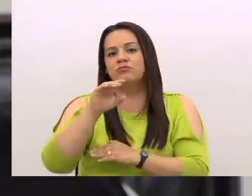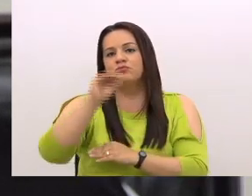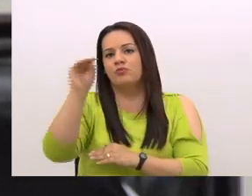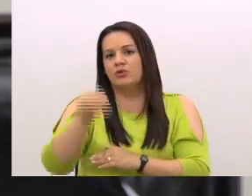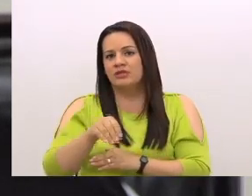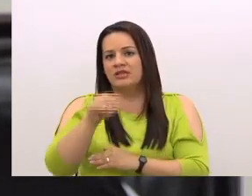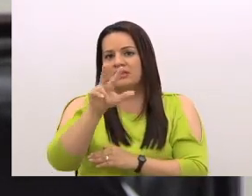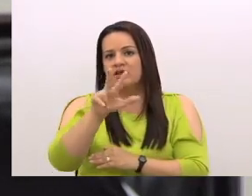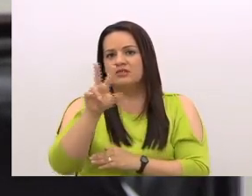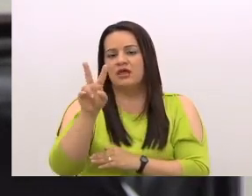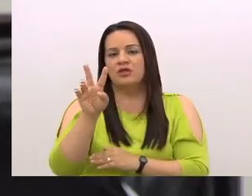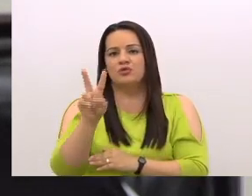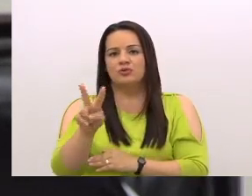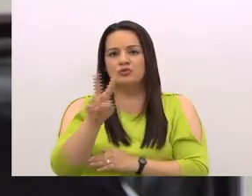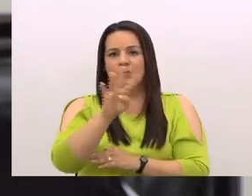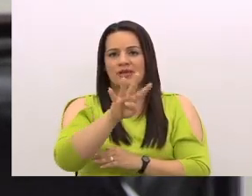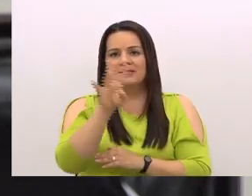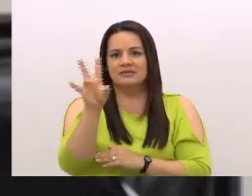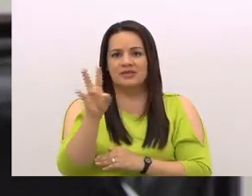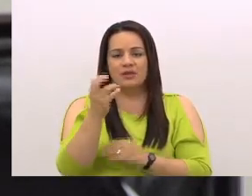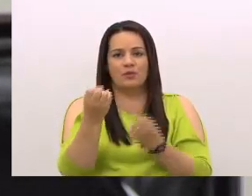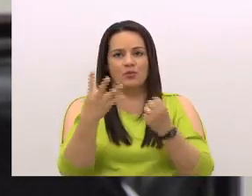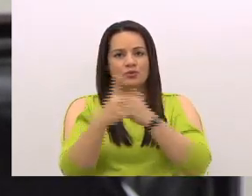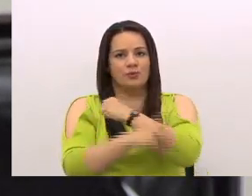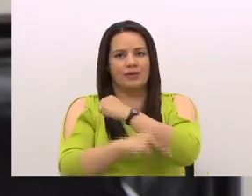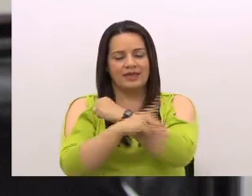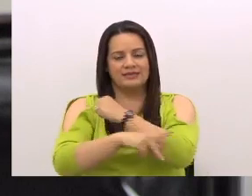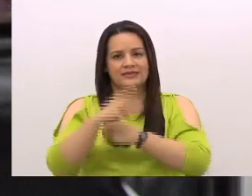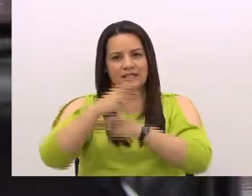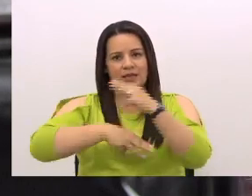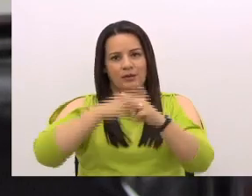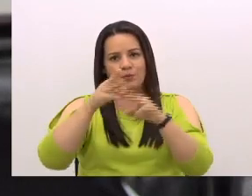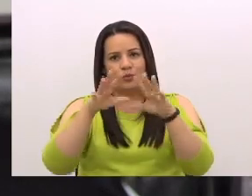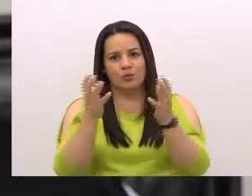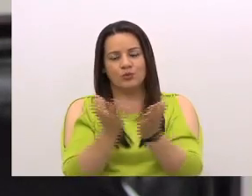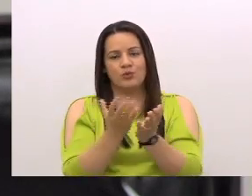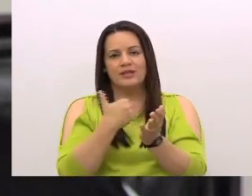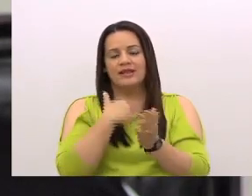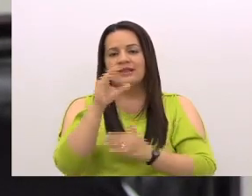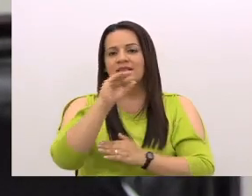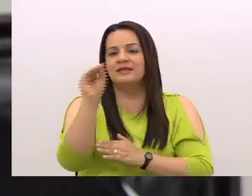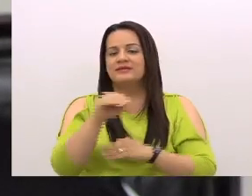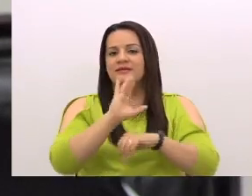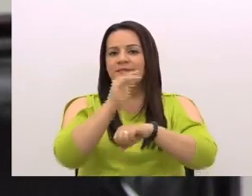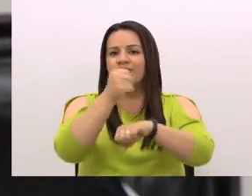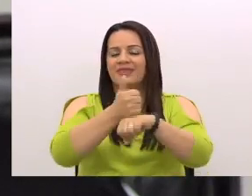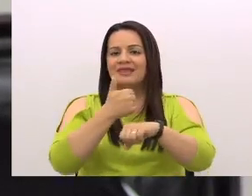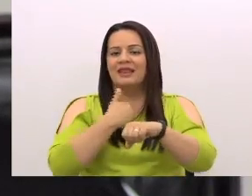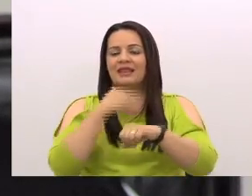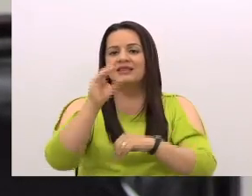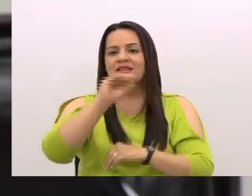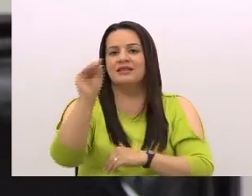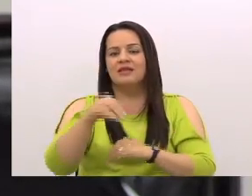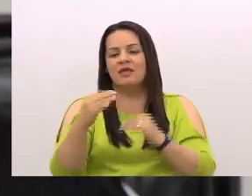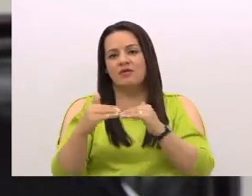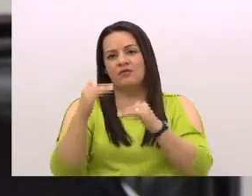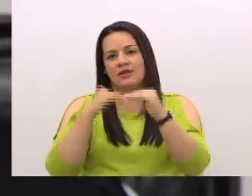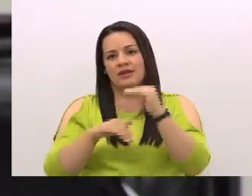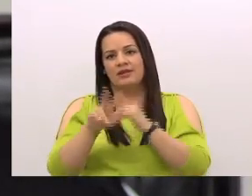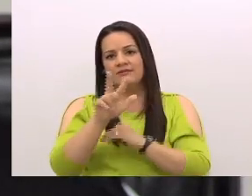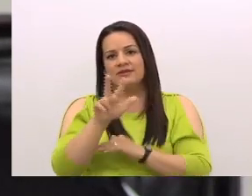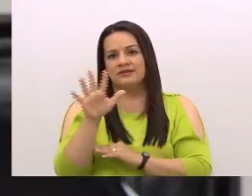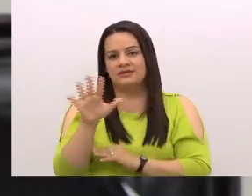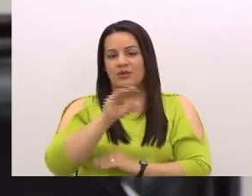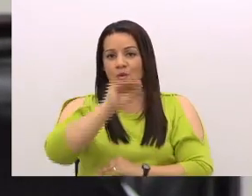muchos de los países en el mundo que tienen la tasa establecida están en tasas inferiores al 35%